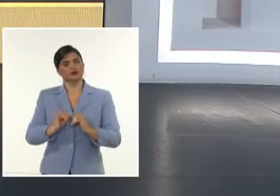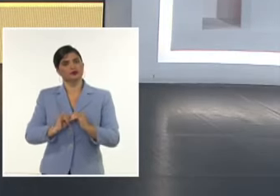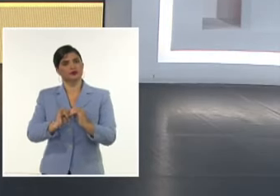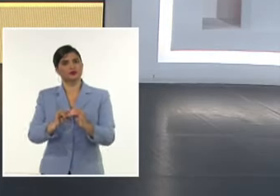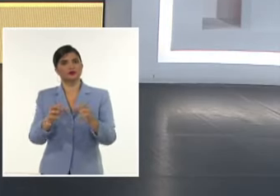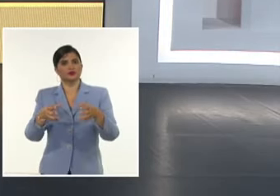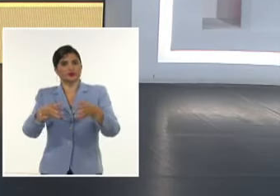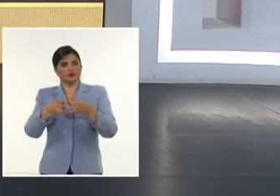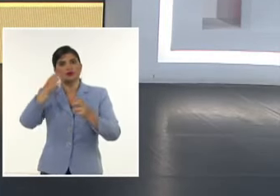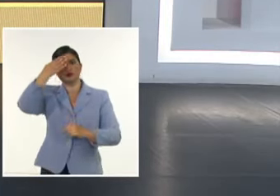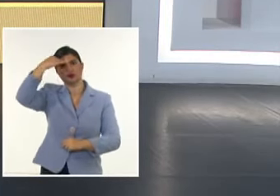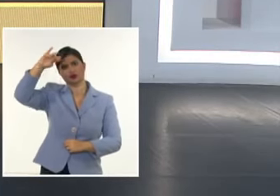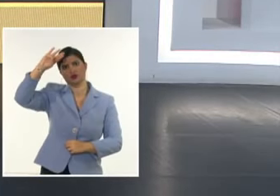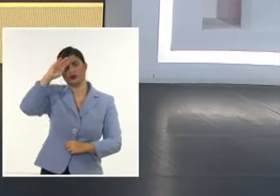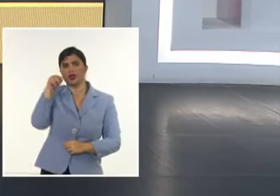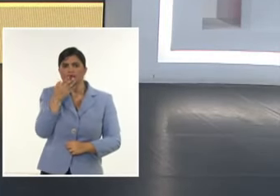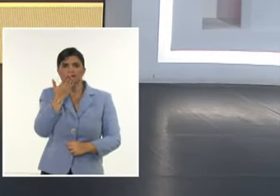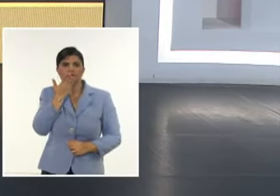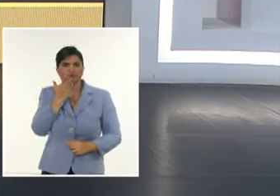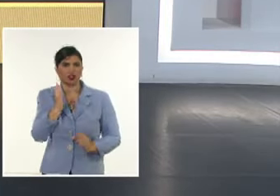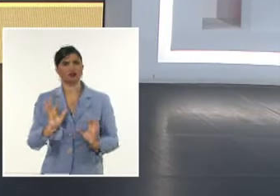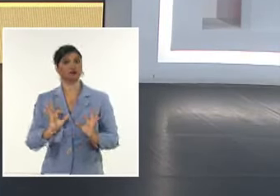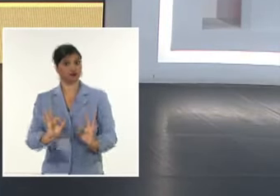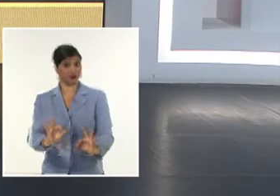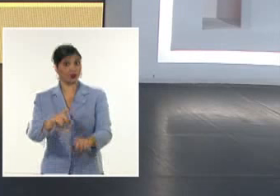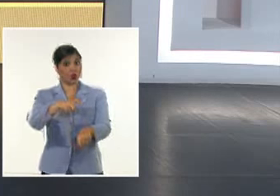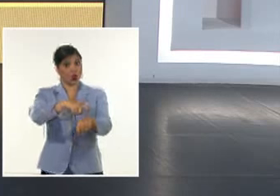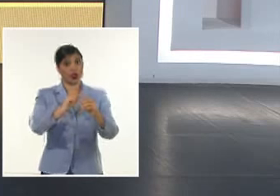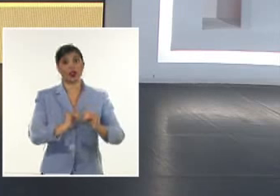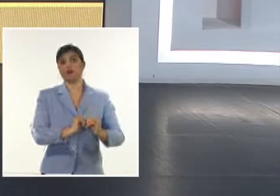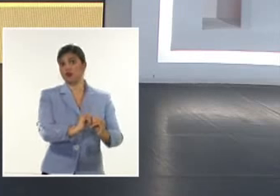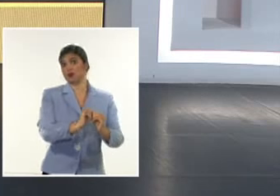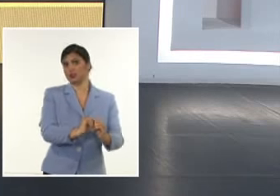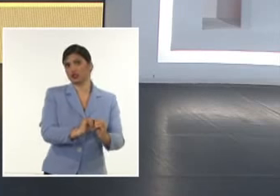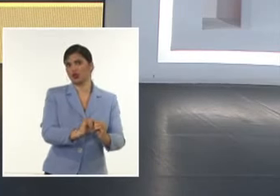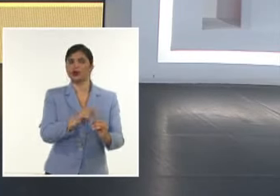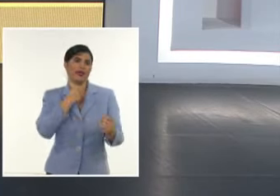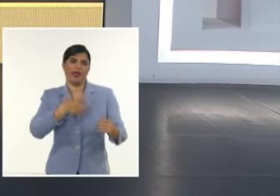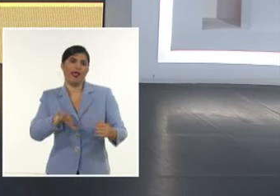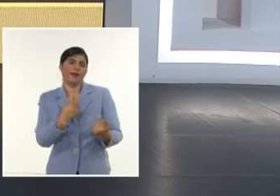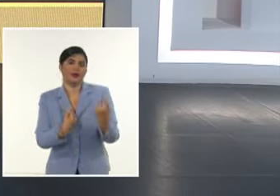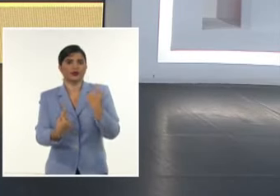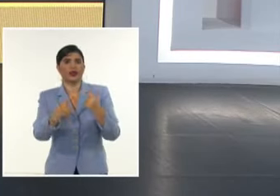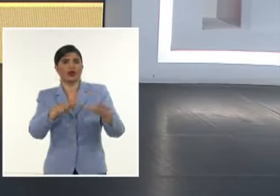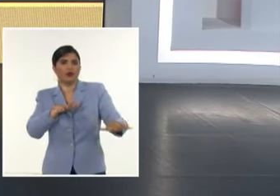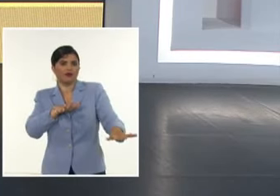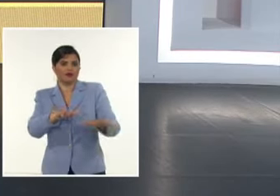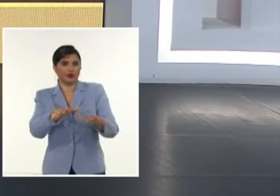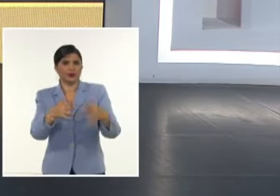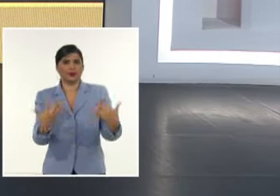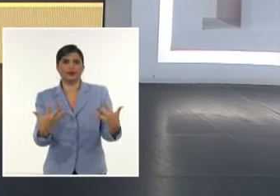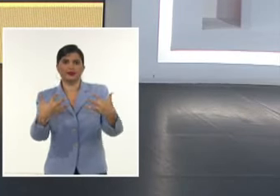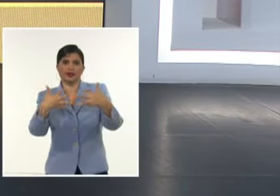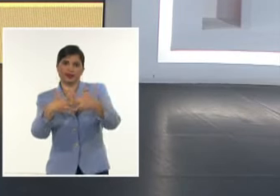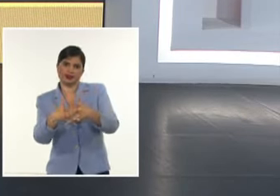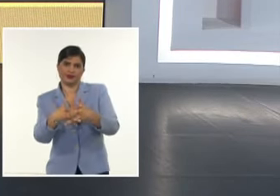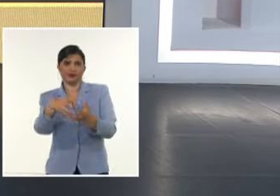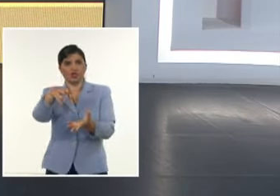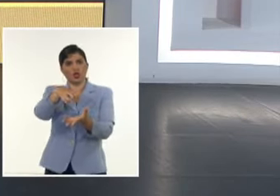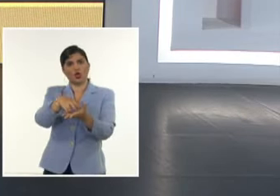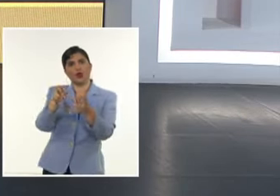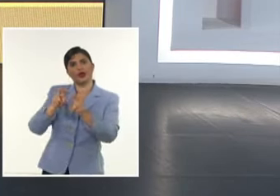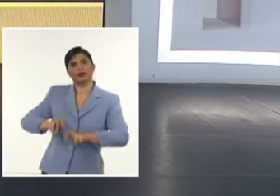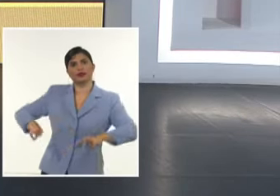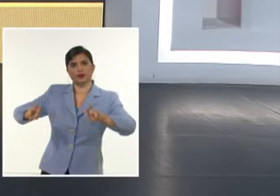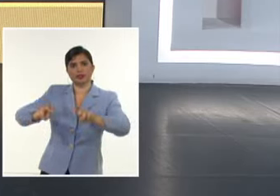fiabilidad Y confiabilidad De los datos Que se registran En nuestra área Ante la ocurrencia De sismos? ¿Existe un vínculo estrecho Con centros De otros